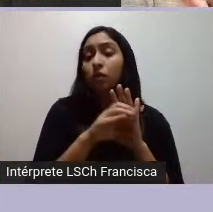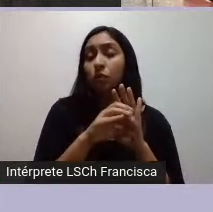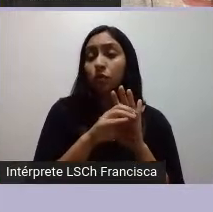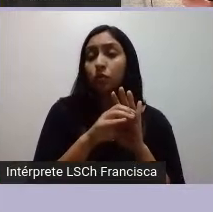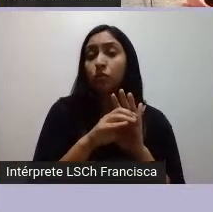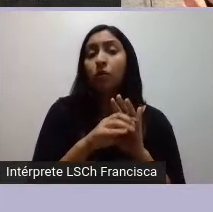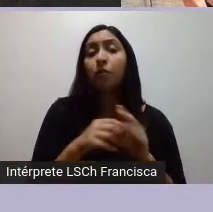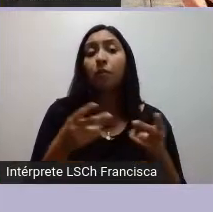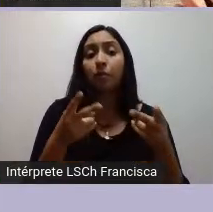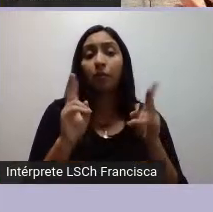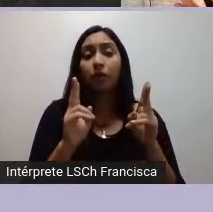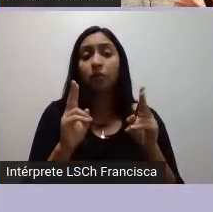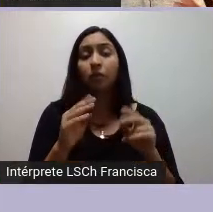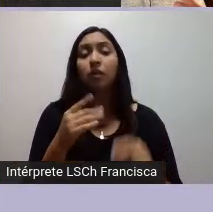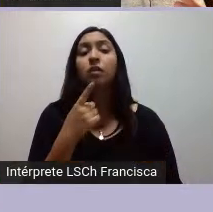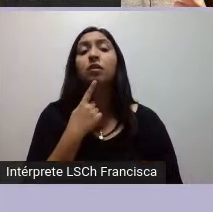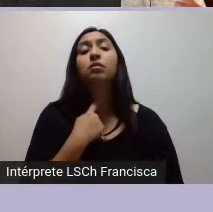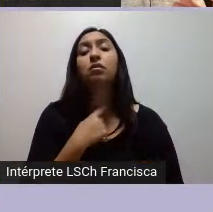interesante ser una